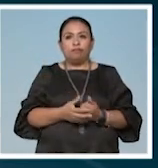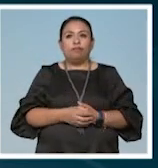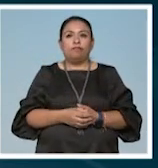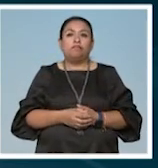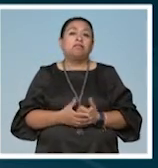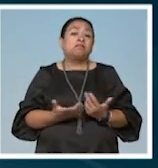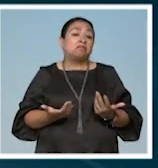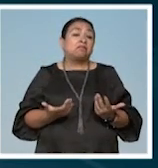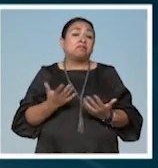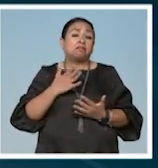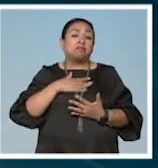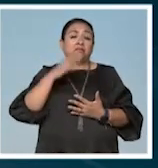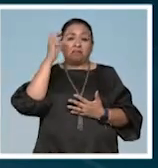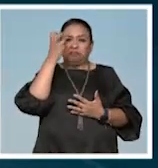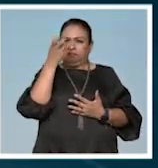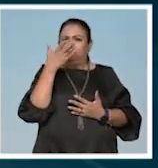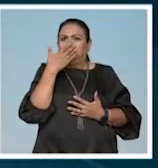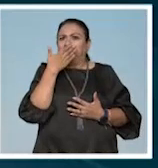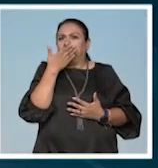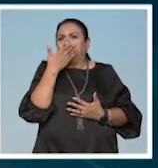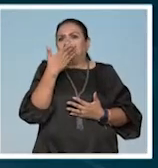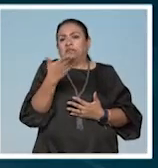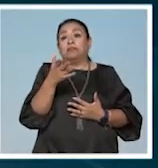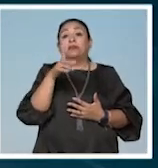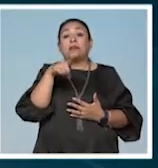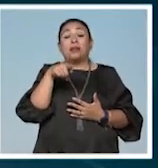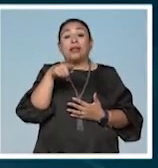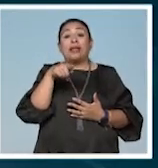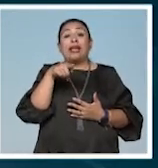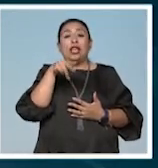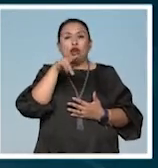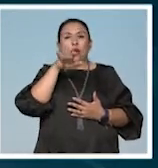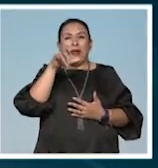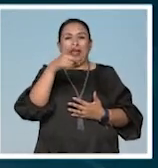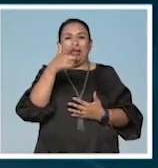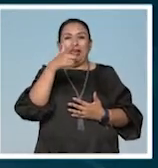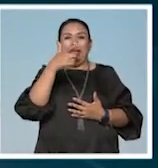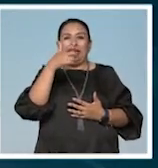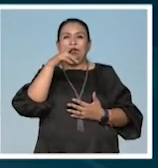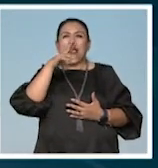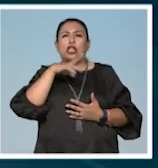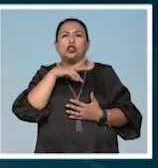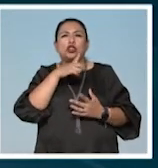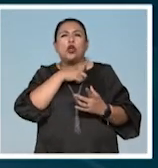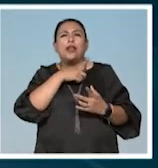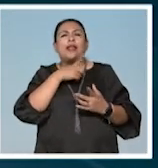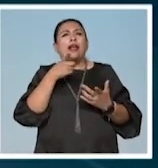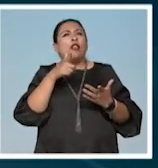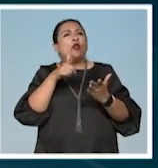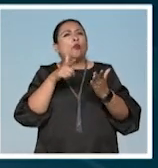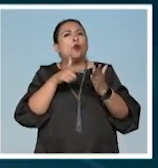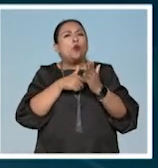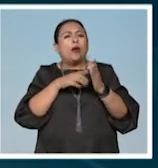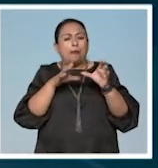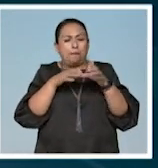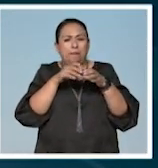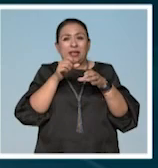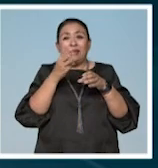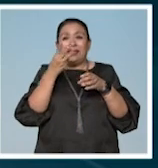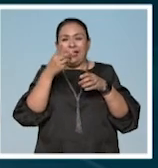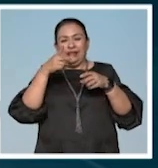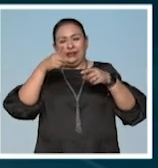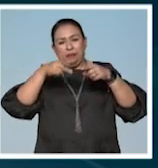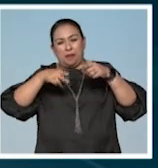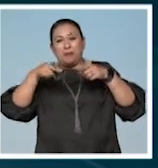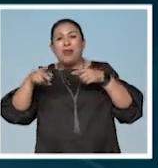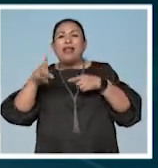creo que merece la pena En esta novela Gisela hace de la soledad un microcosmos se ha basado en los tres actos que dan